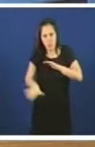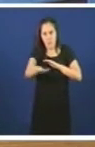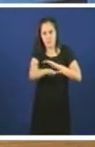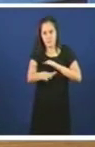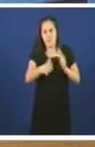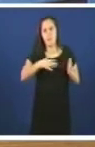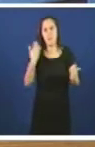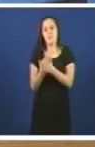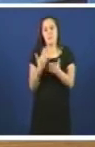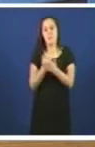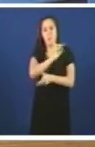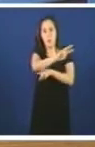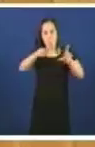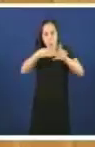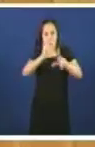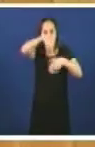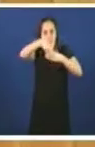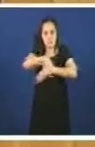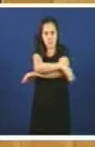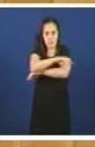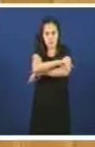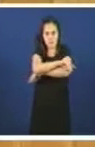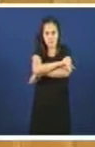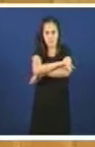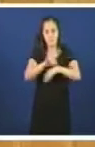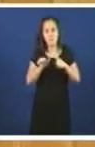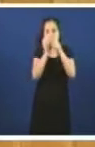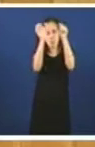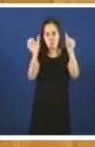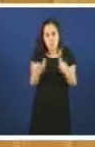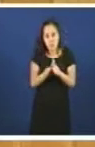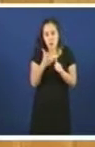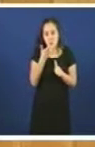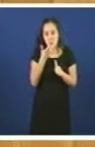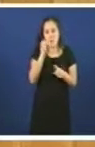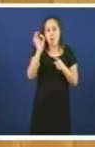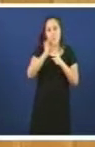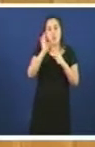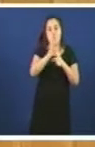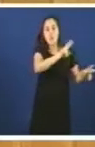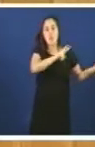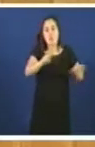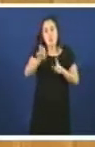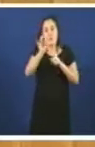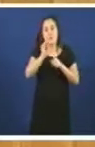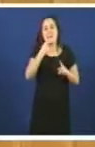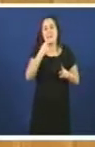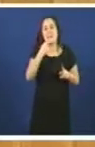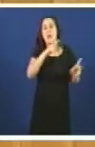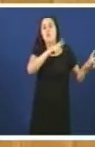na página web da Consellería. Modelo que se pon de sinalización, de nova sinalización un bilingüedín,